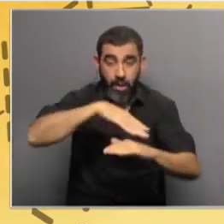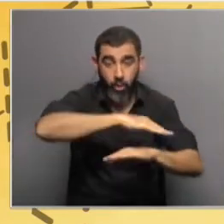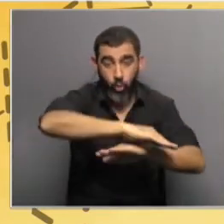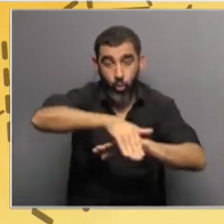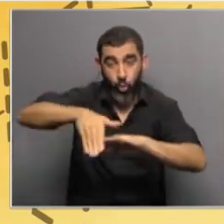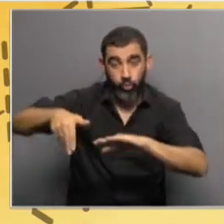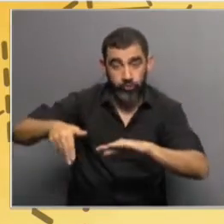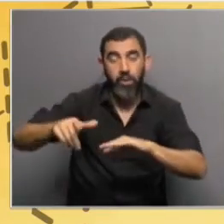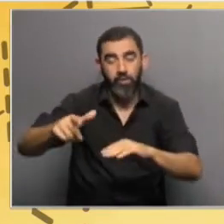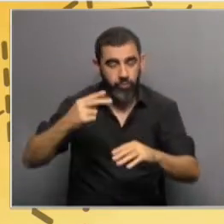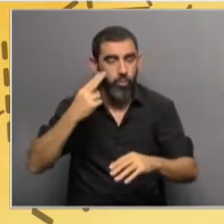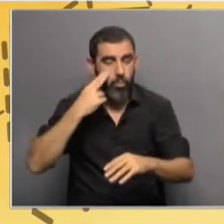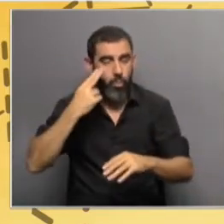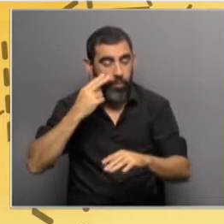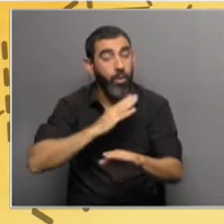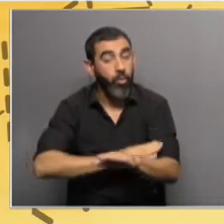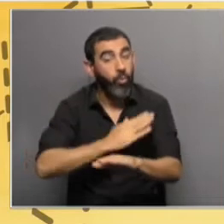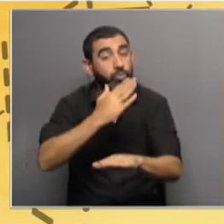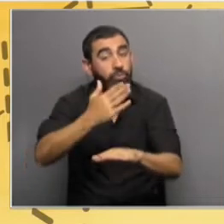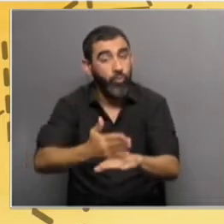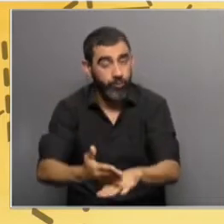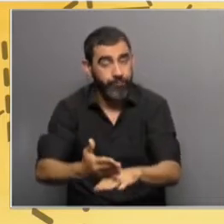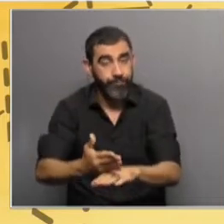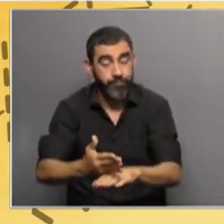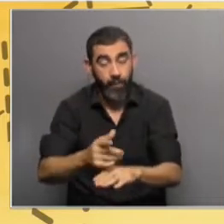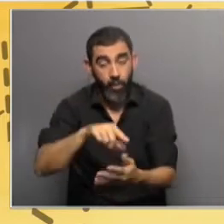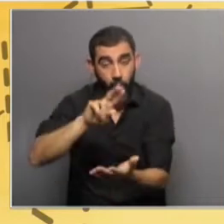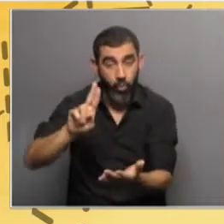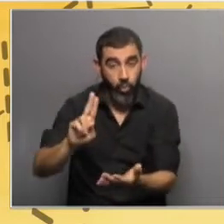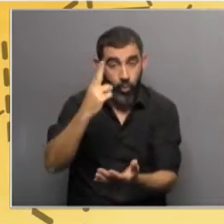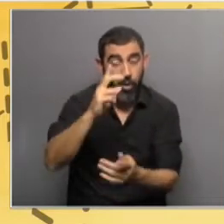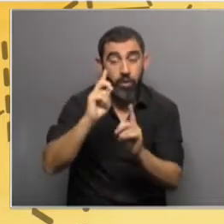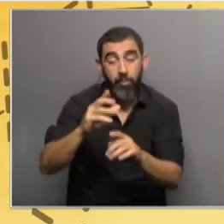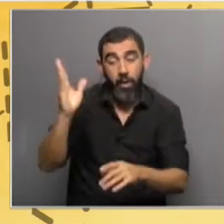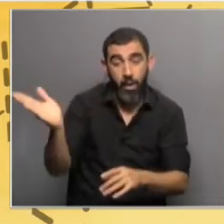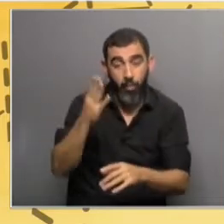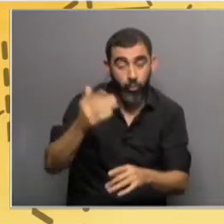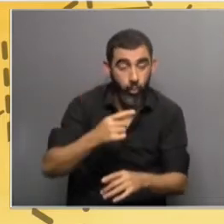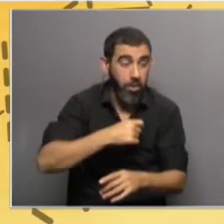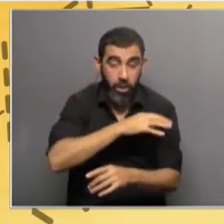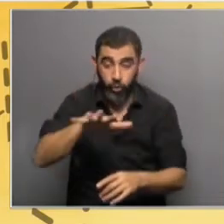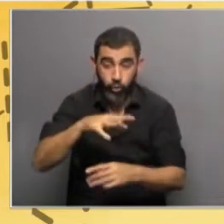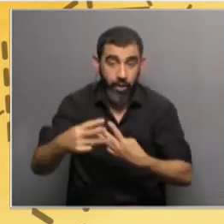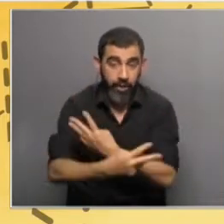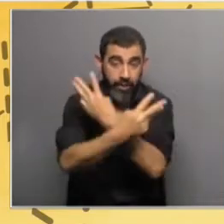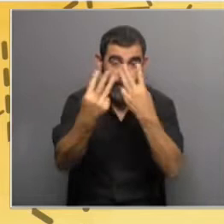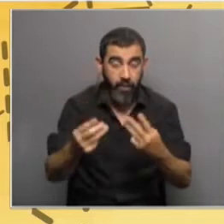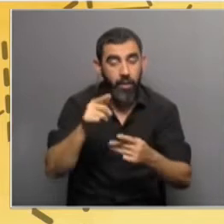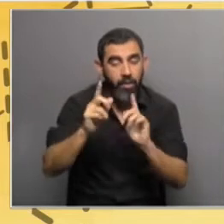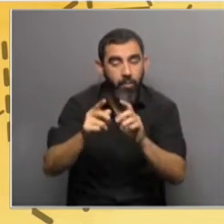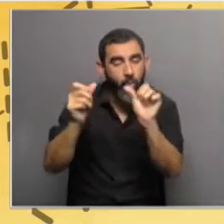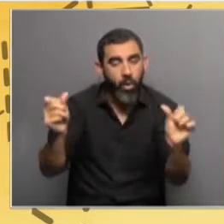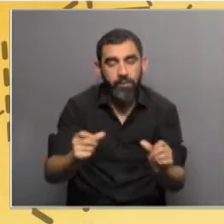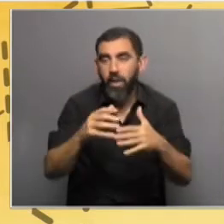todo eso afecta, impacta a nuestro país, nuestra producción, nuestra sociedad, y a partir de eso debemos tomar